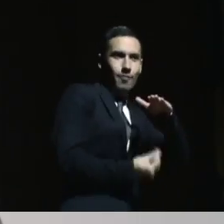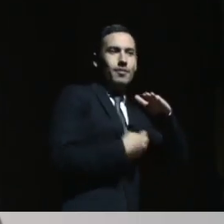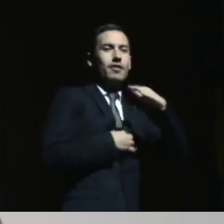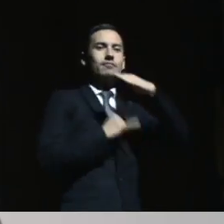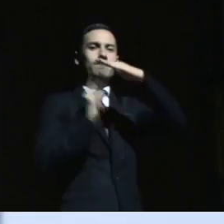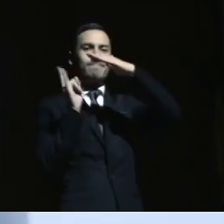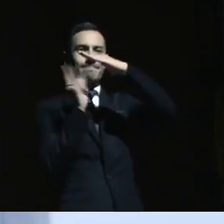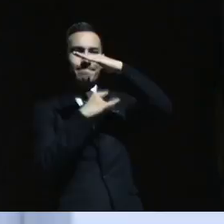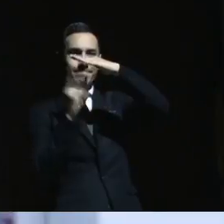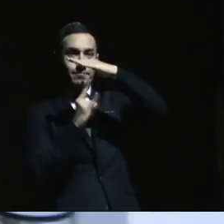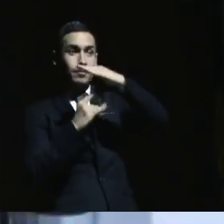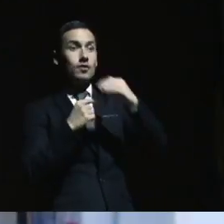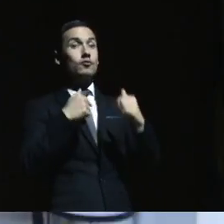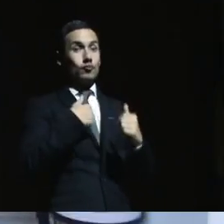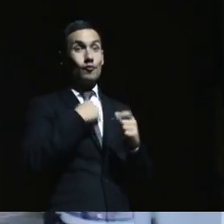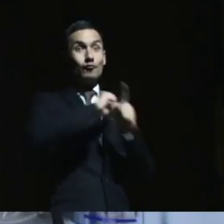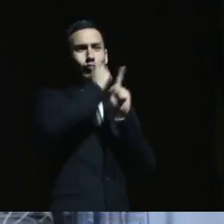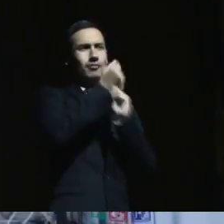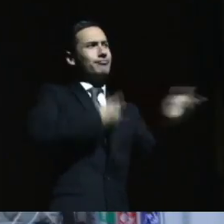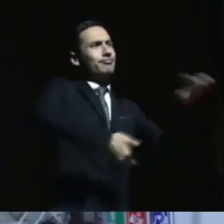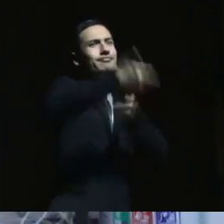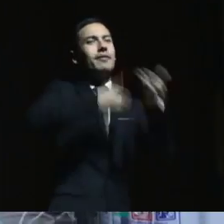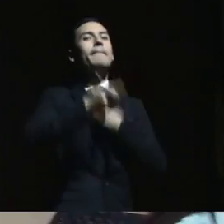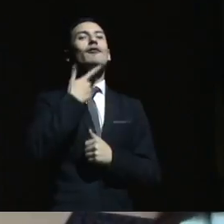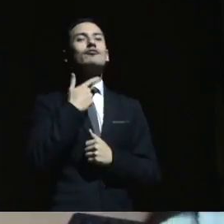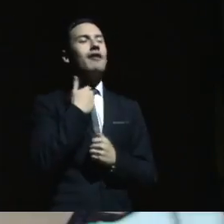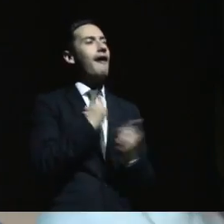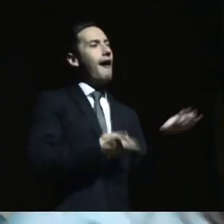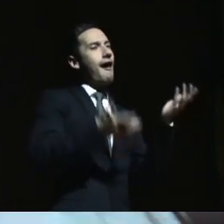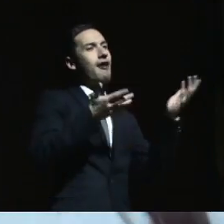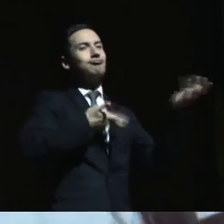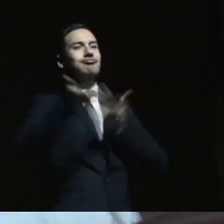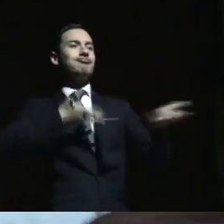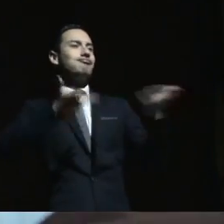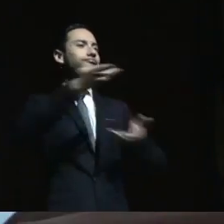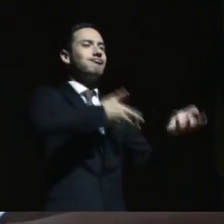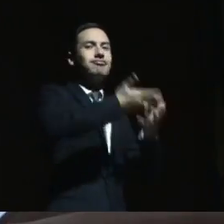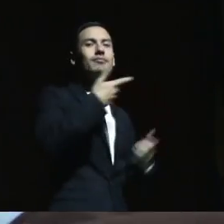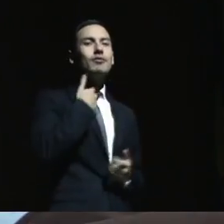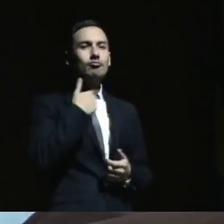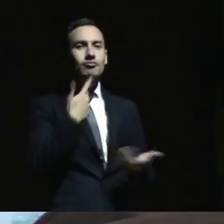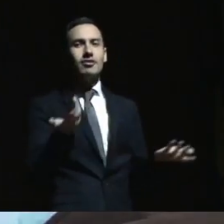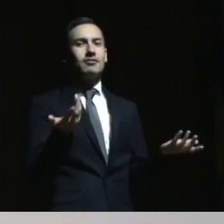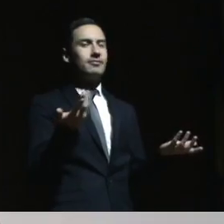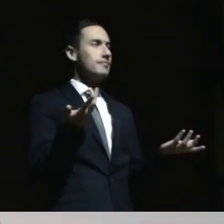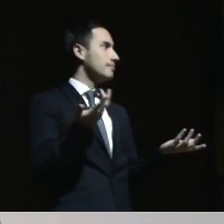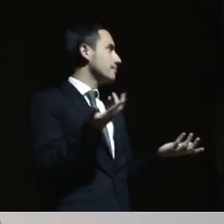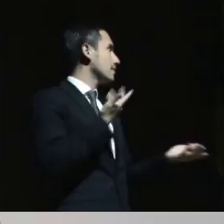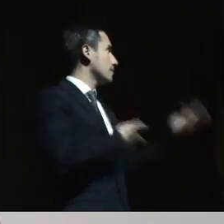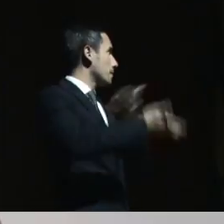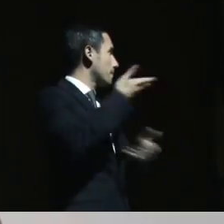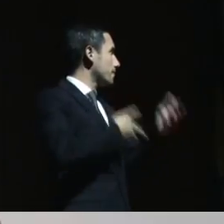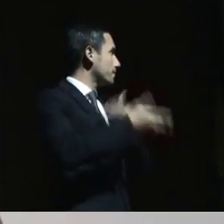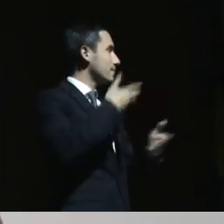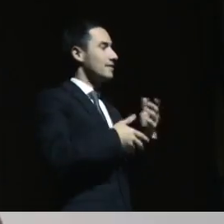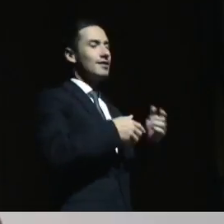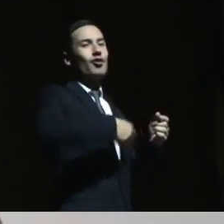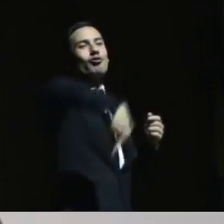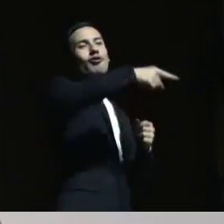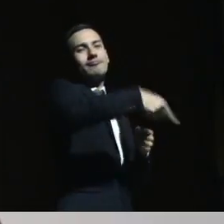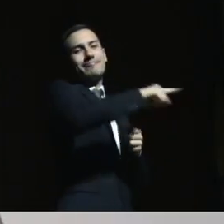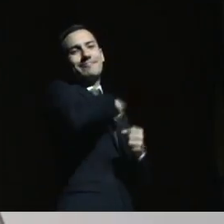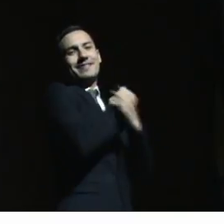escaneo. Yo soy muy social, yo hablo con todos, preparo con ellos, todo el mundo me quiere.